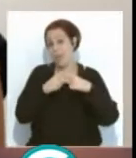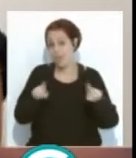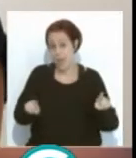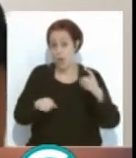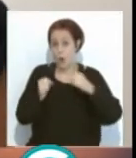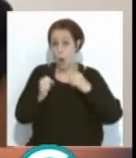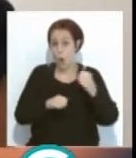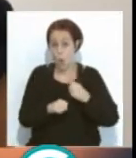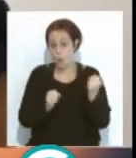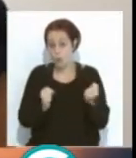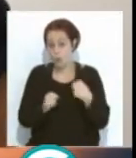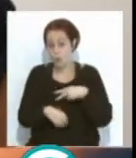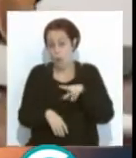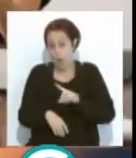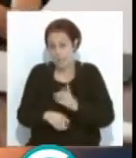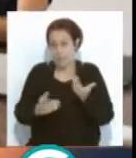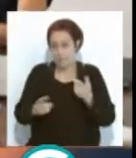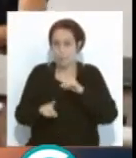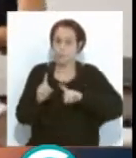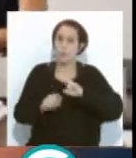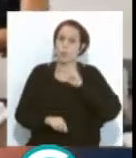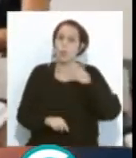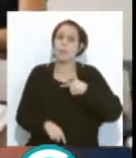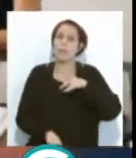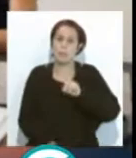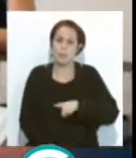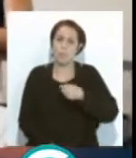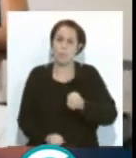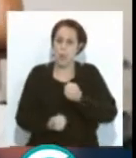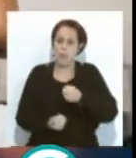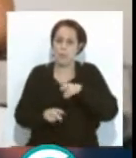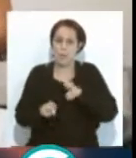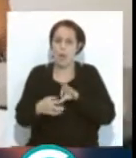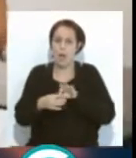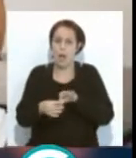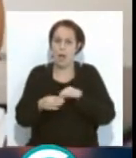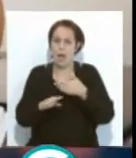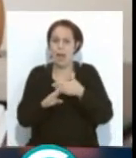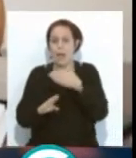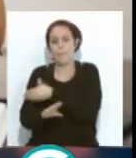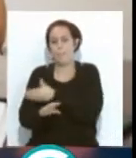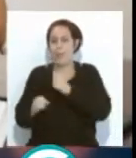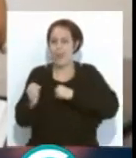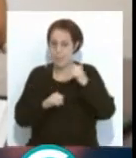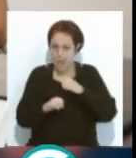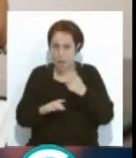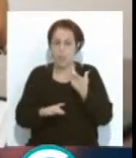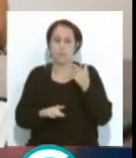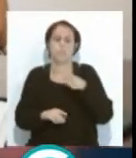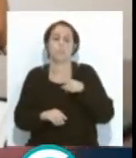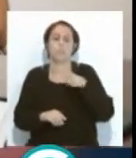más que el concurso en sí, eran otros problemas, pero bueno, también se daban y bastante fuerte el tema de las preliminares, que si había muchas agrupaciones,